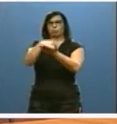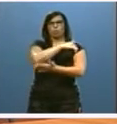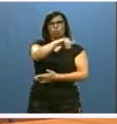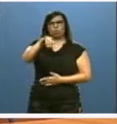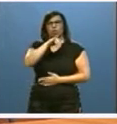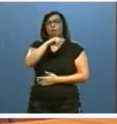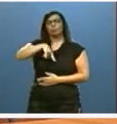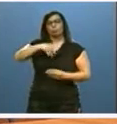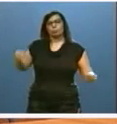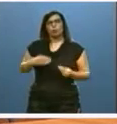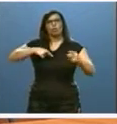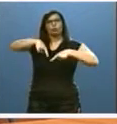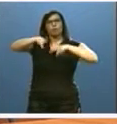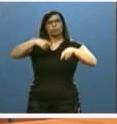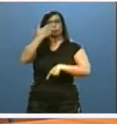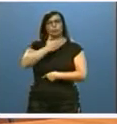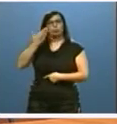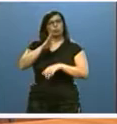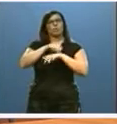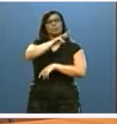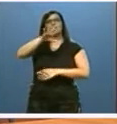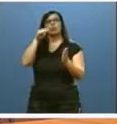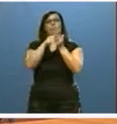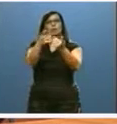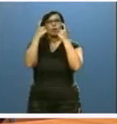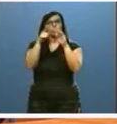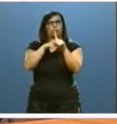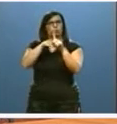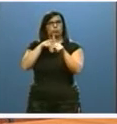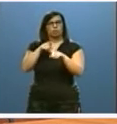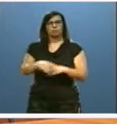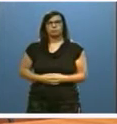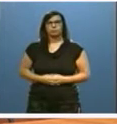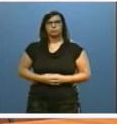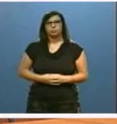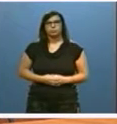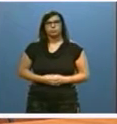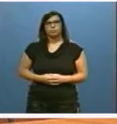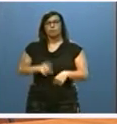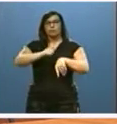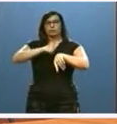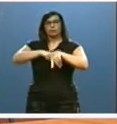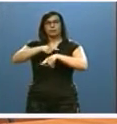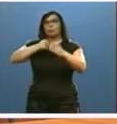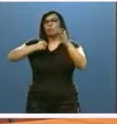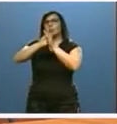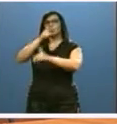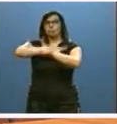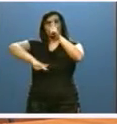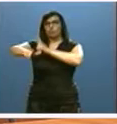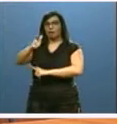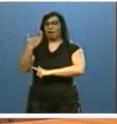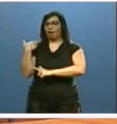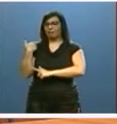Estamos mejorando el transporte escolar para los 35.000 alumnos que lo utilizan, reduciendo el tiempo máximo de viaje de 60 a